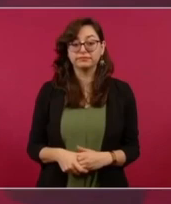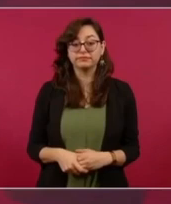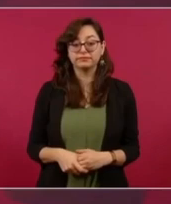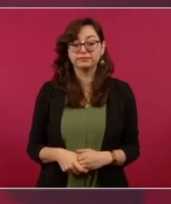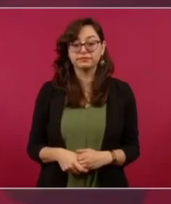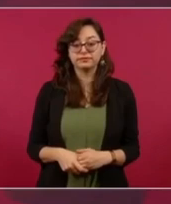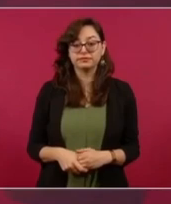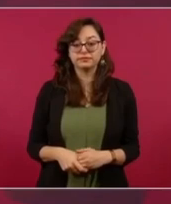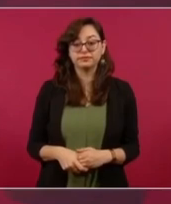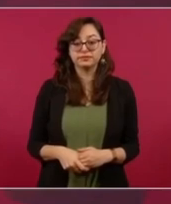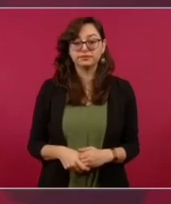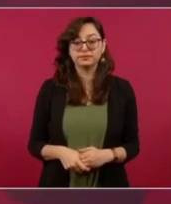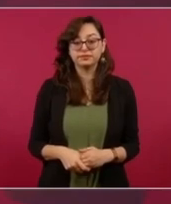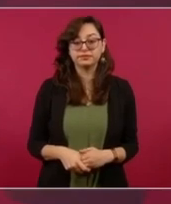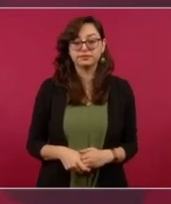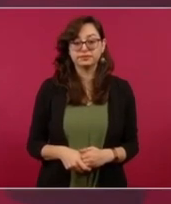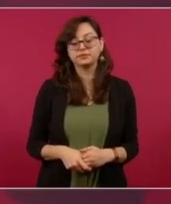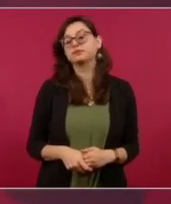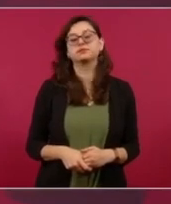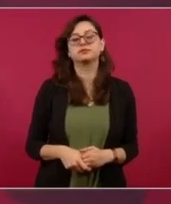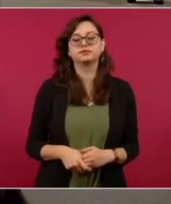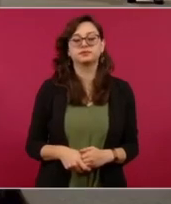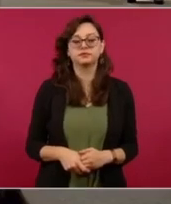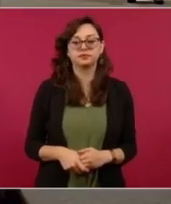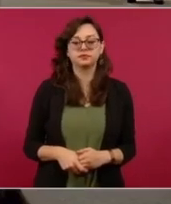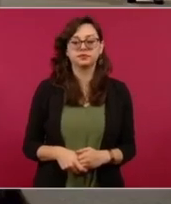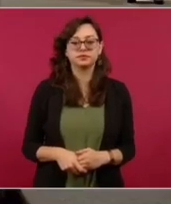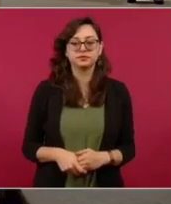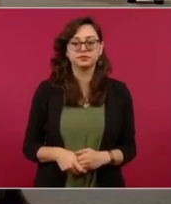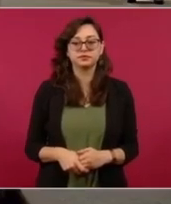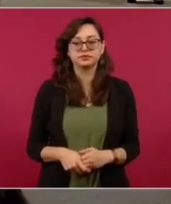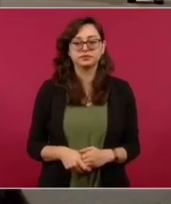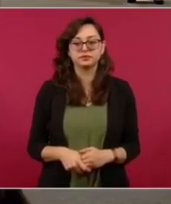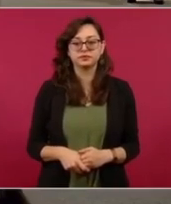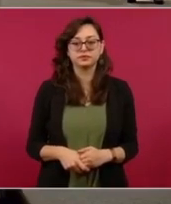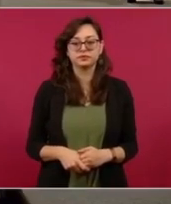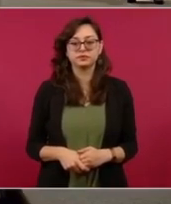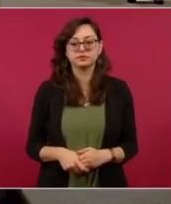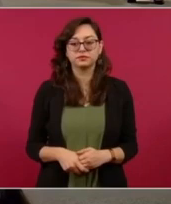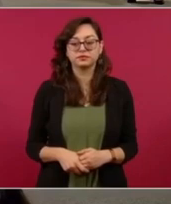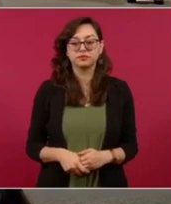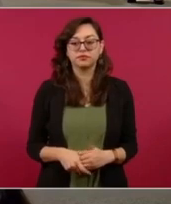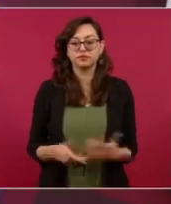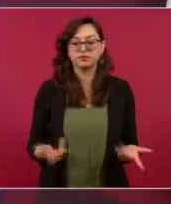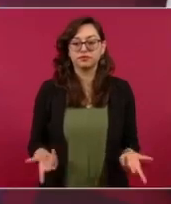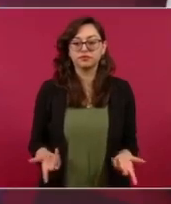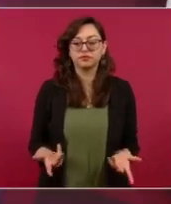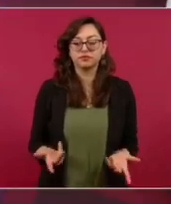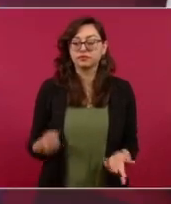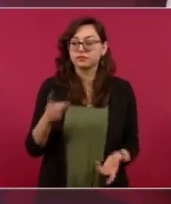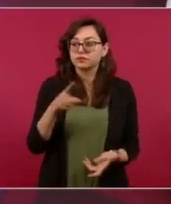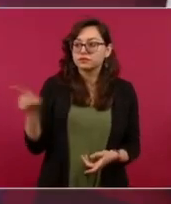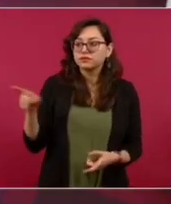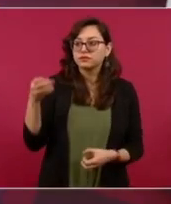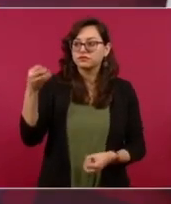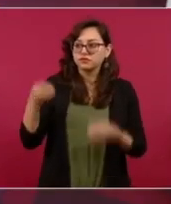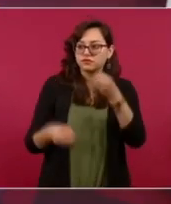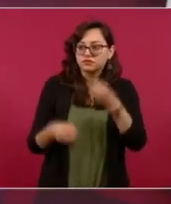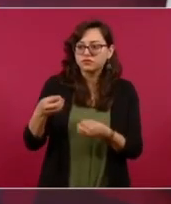y no dejar eso en el olvido. Hay que seguir